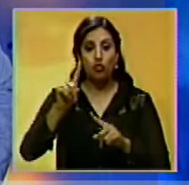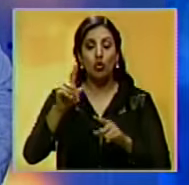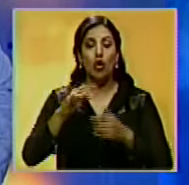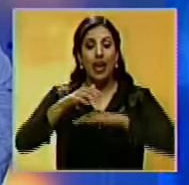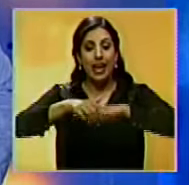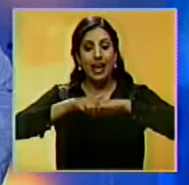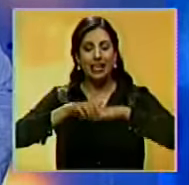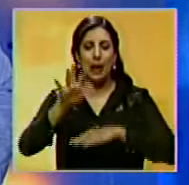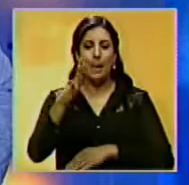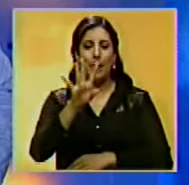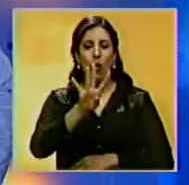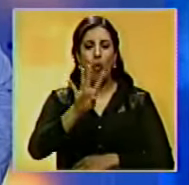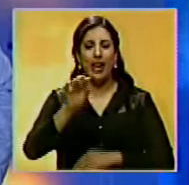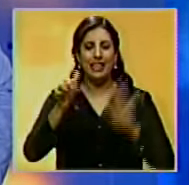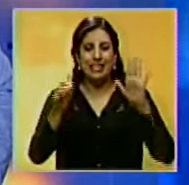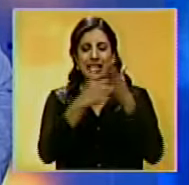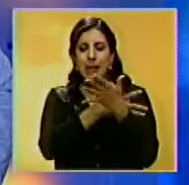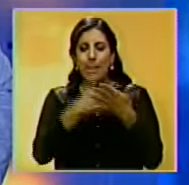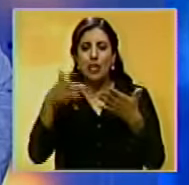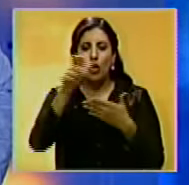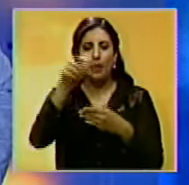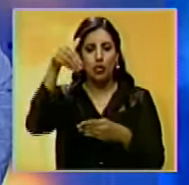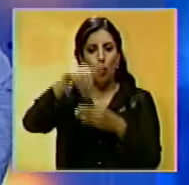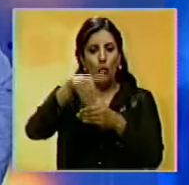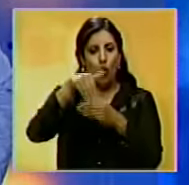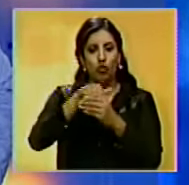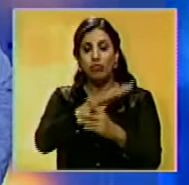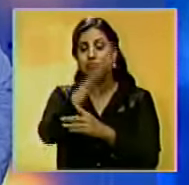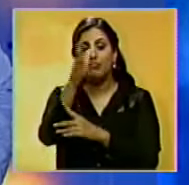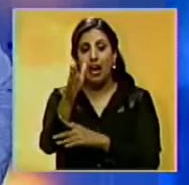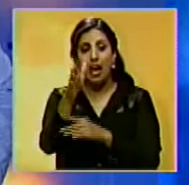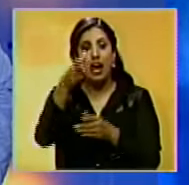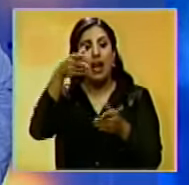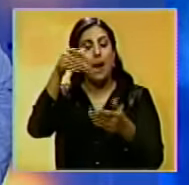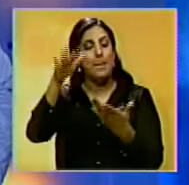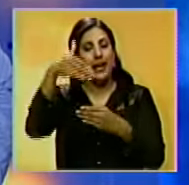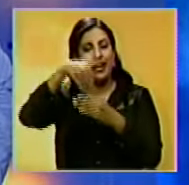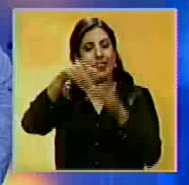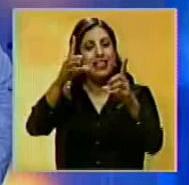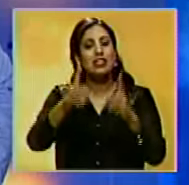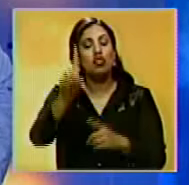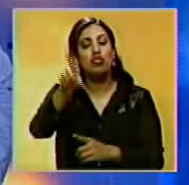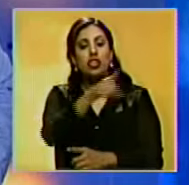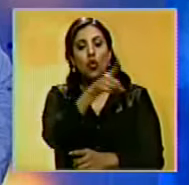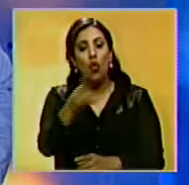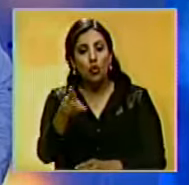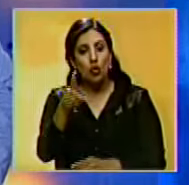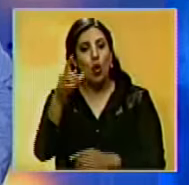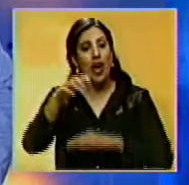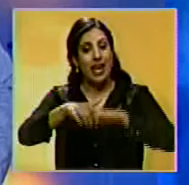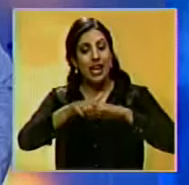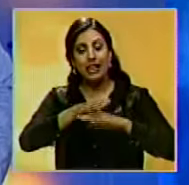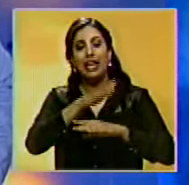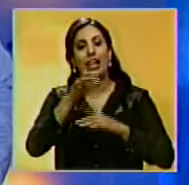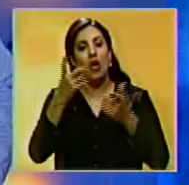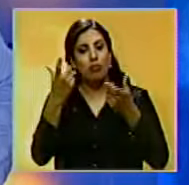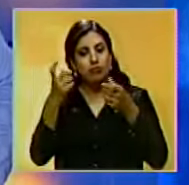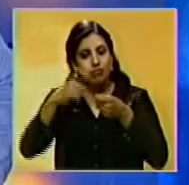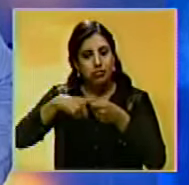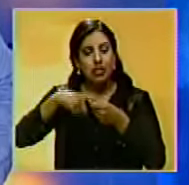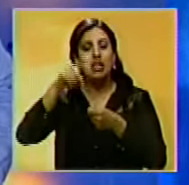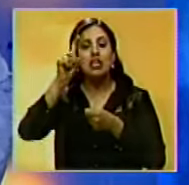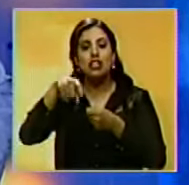En el Reino Unido, alrededor de 46 millones de votantes registrados acuden a las urnas electorales para decidir si su nación seguirá formando parte de la Unión